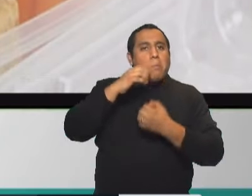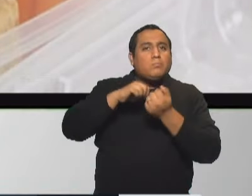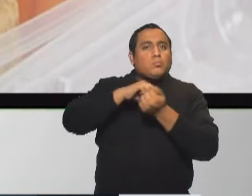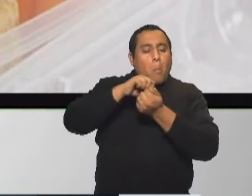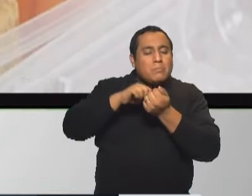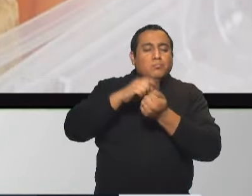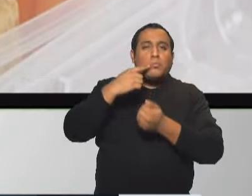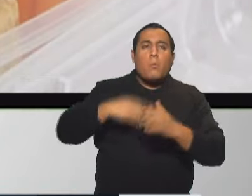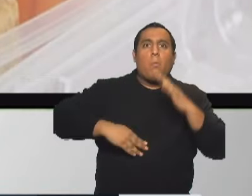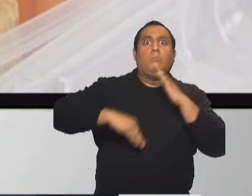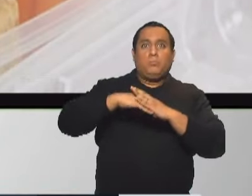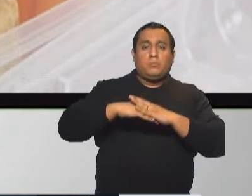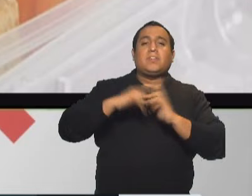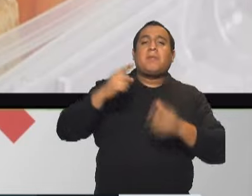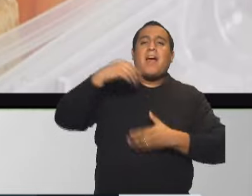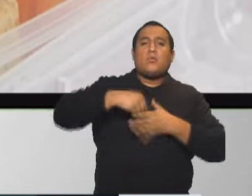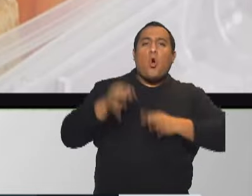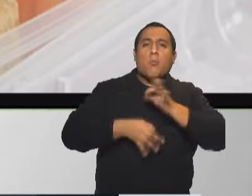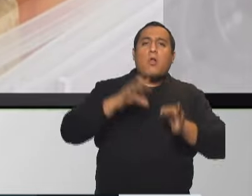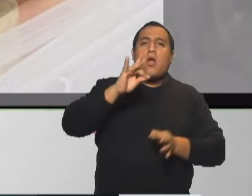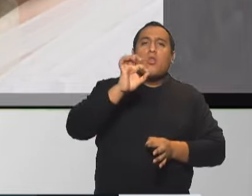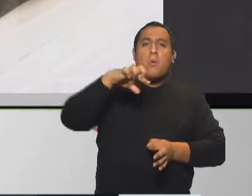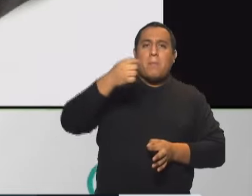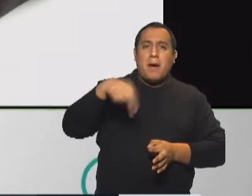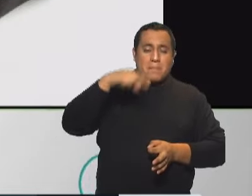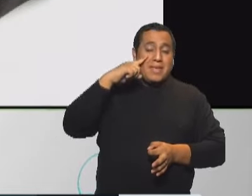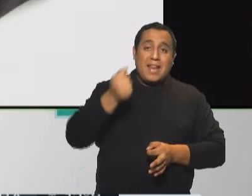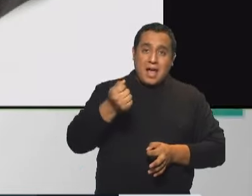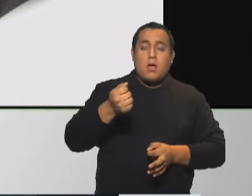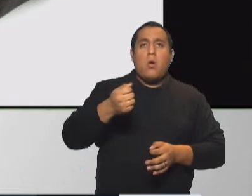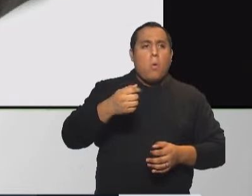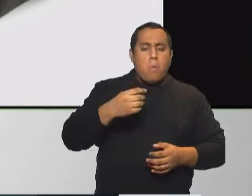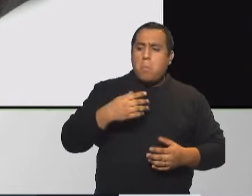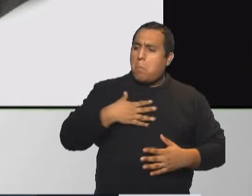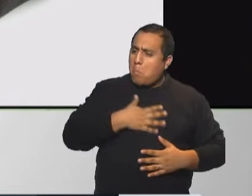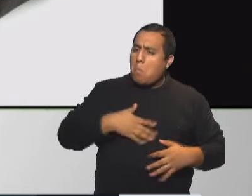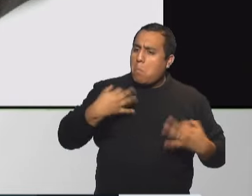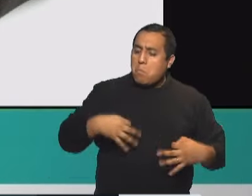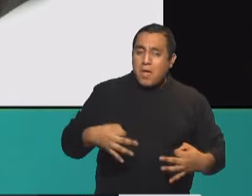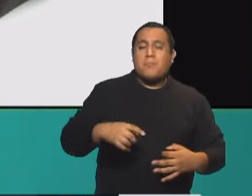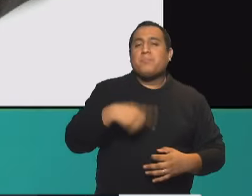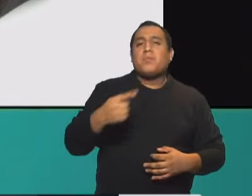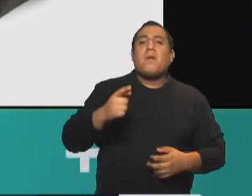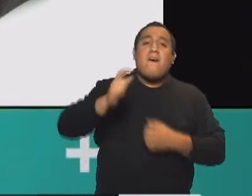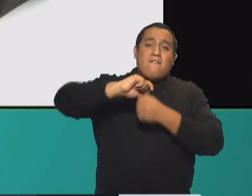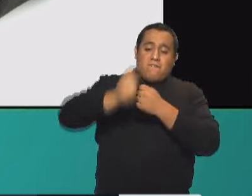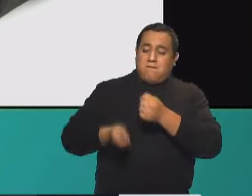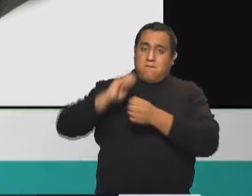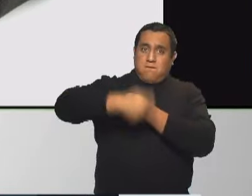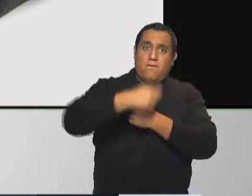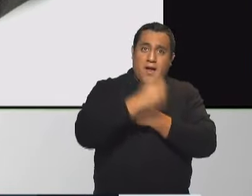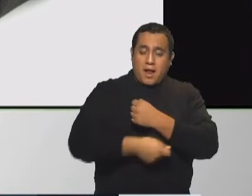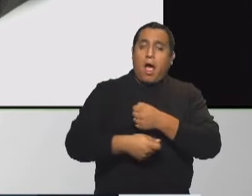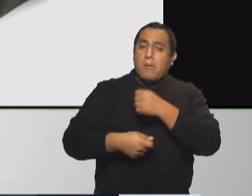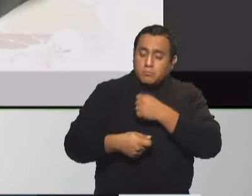saciedad y aumentan la dopamina, que es algo que nos hace sentir muchísimo mejor. Banana. La banana es una fruta